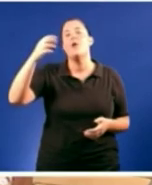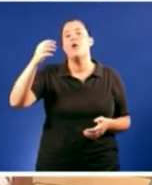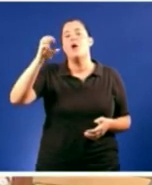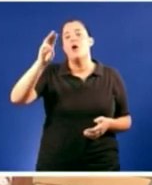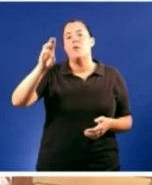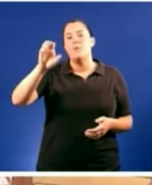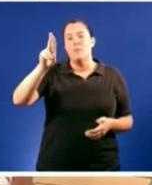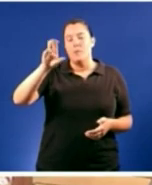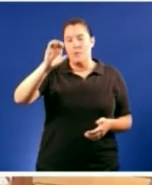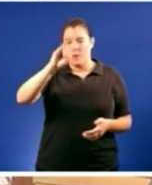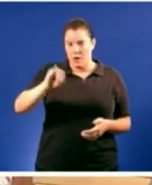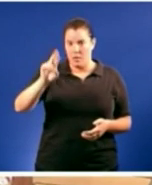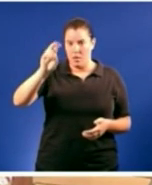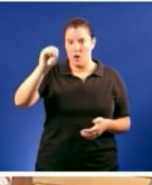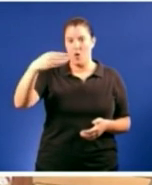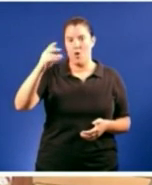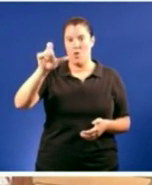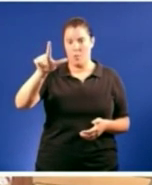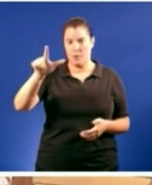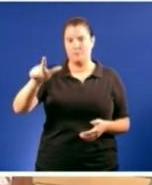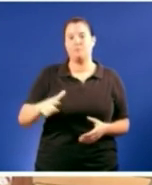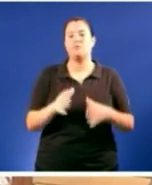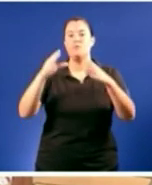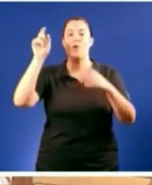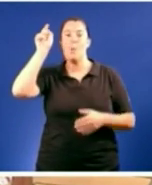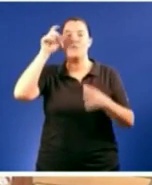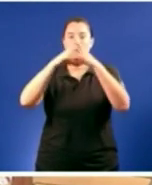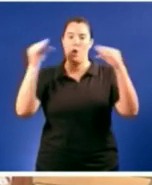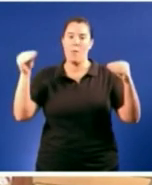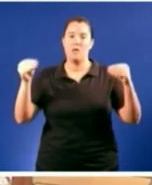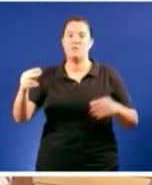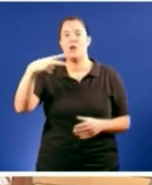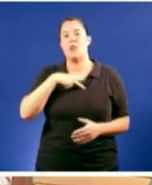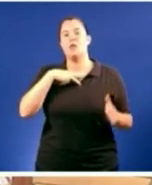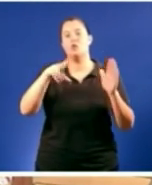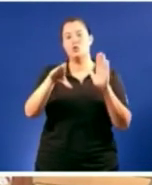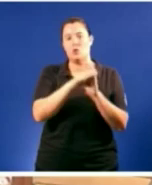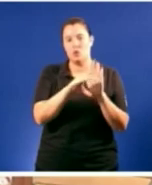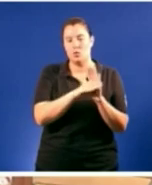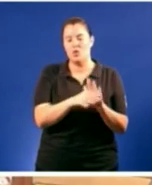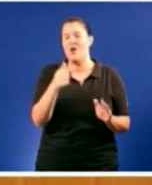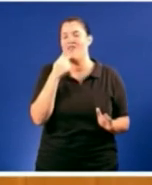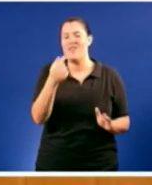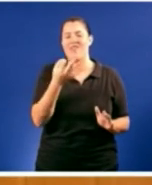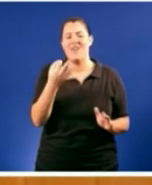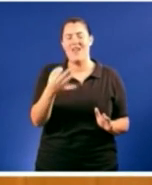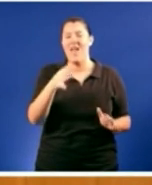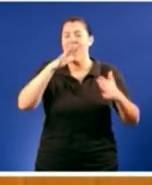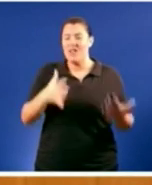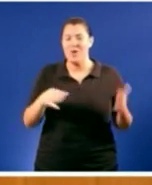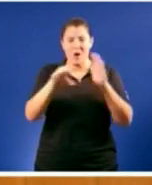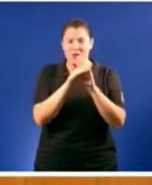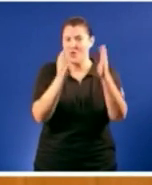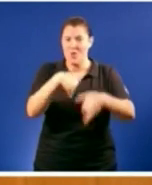catedrático de dereito constitucional. Fala de que xa non hai Constitución. Que morreu como consecuencia do